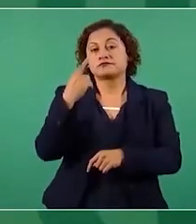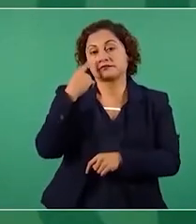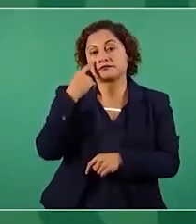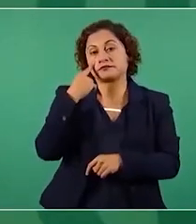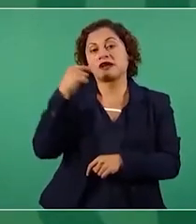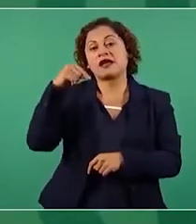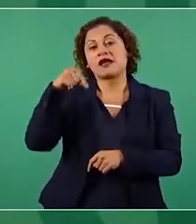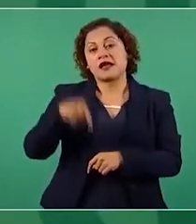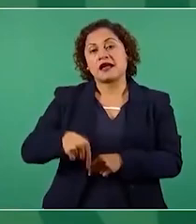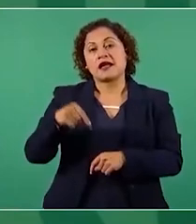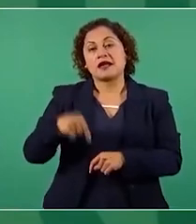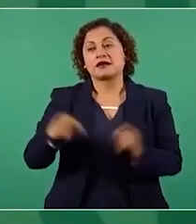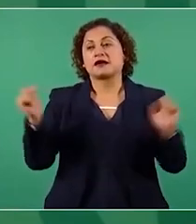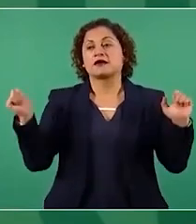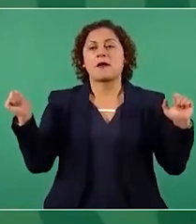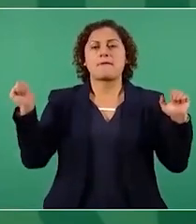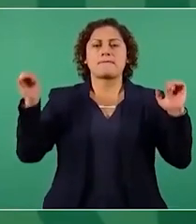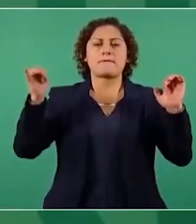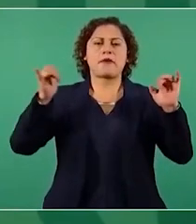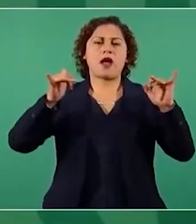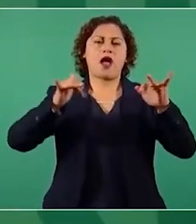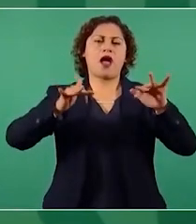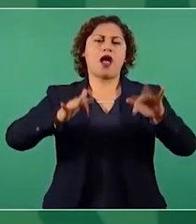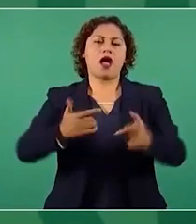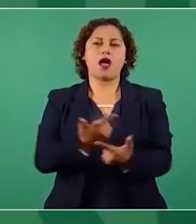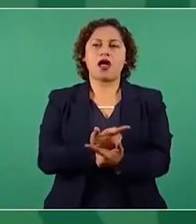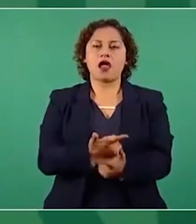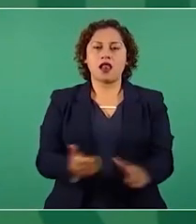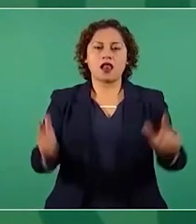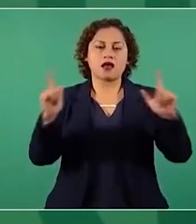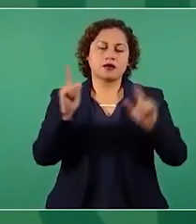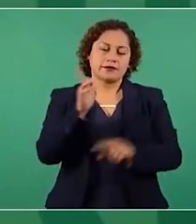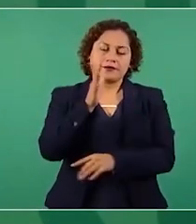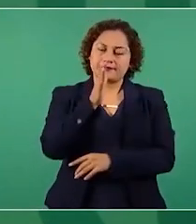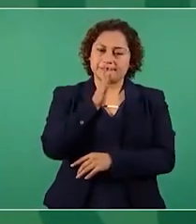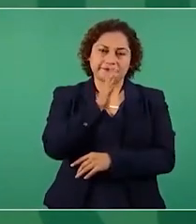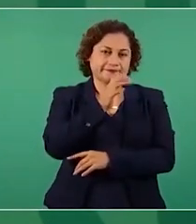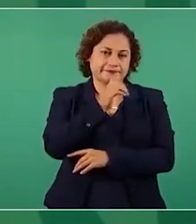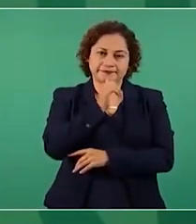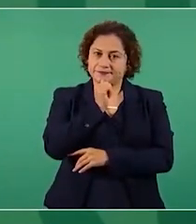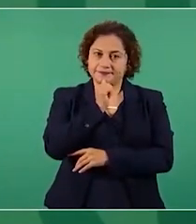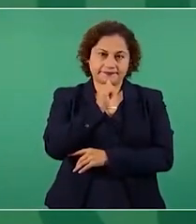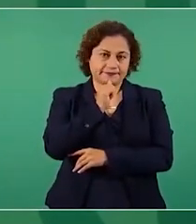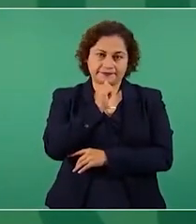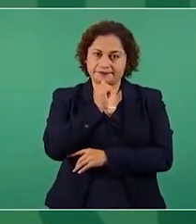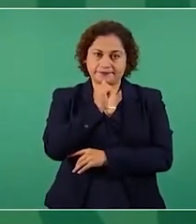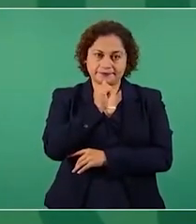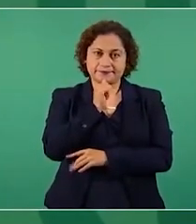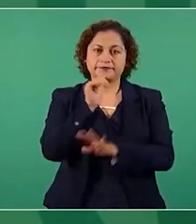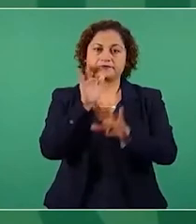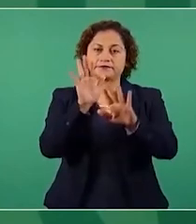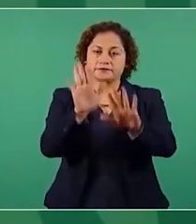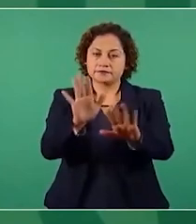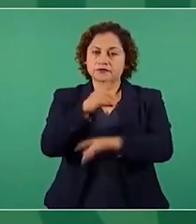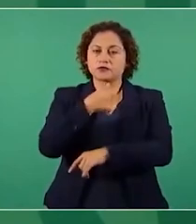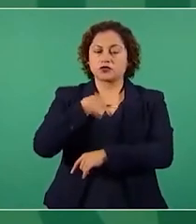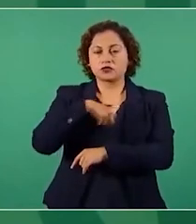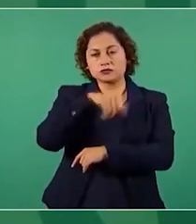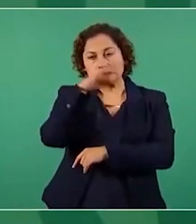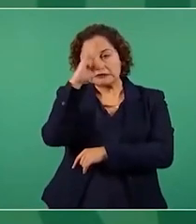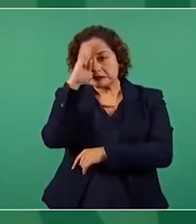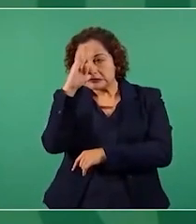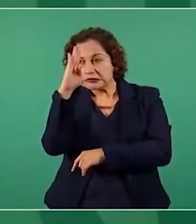manifestación así abierta, estamos viendo quiénes podrían estar.